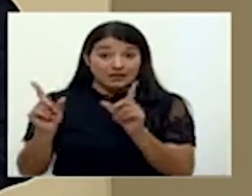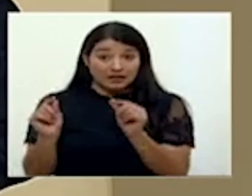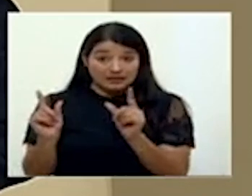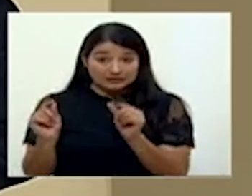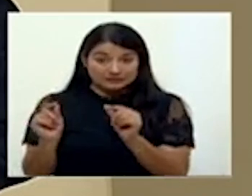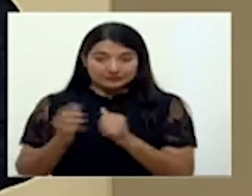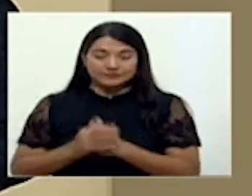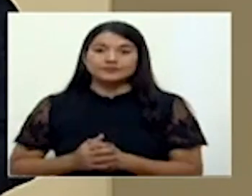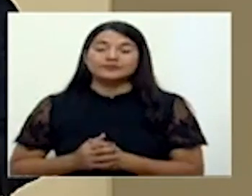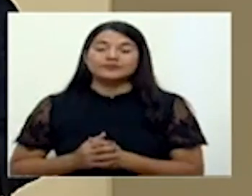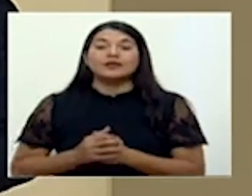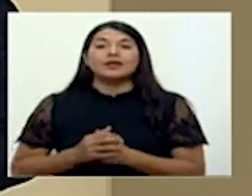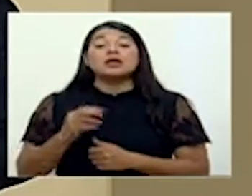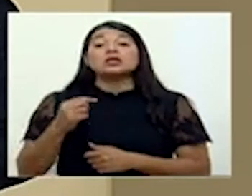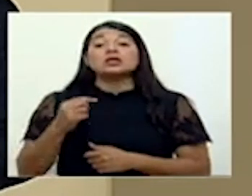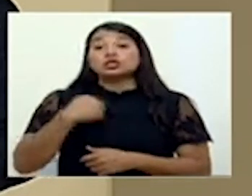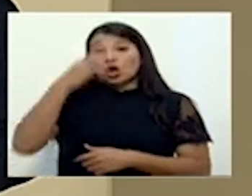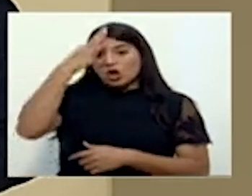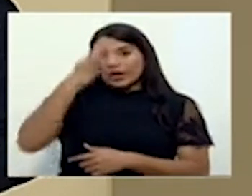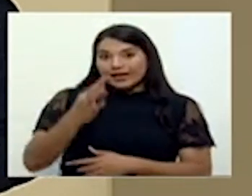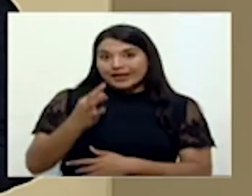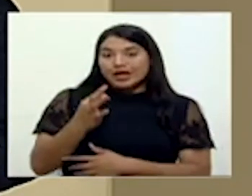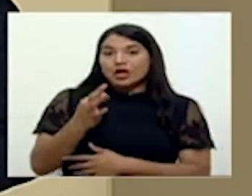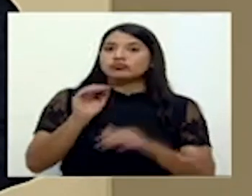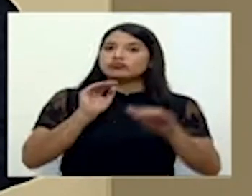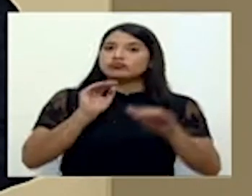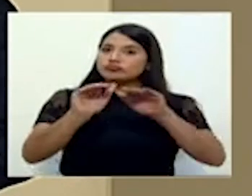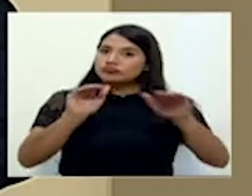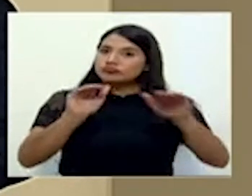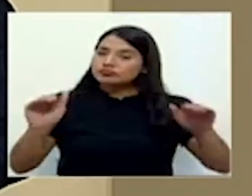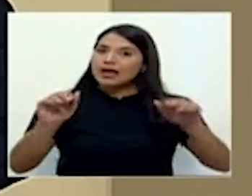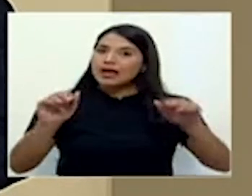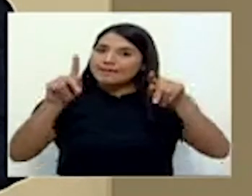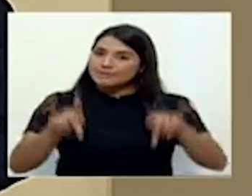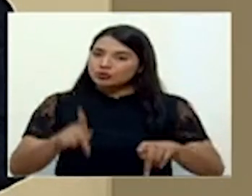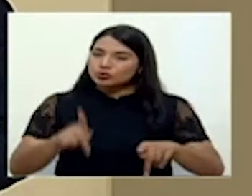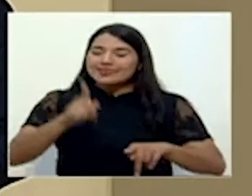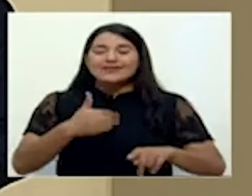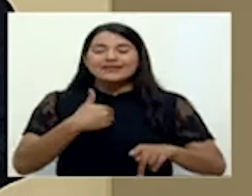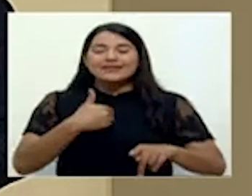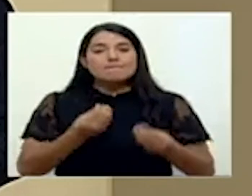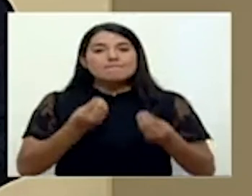Y yo creo que aquí, igual a la población, que sea muy responsable de que buscando